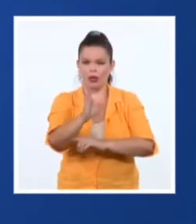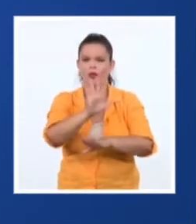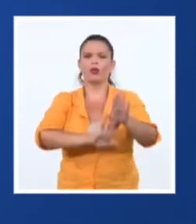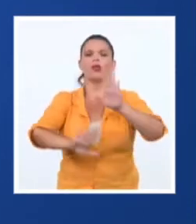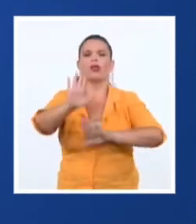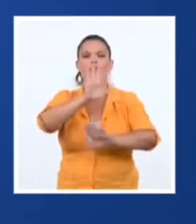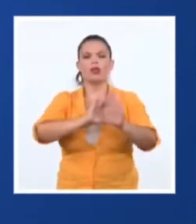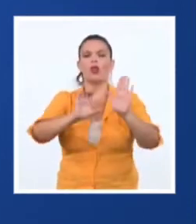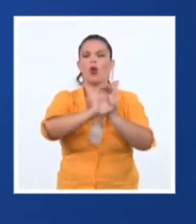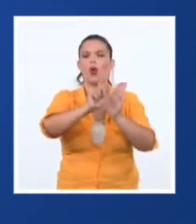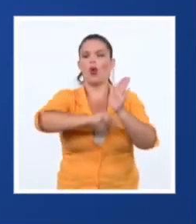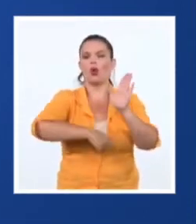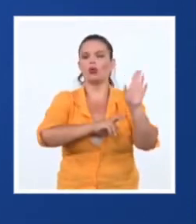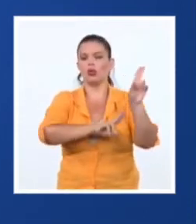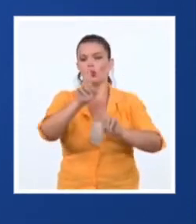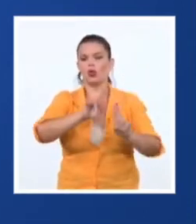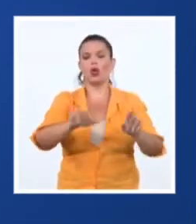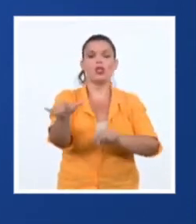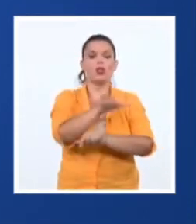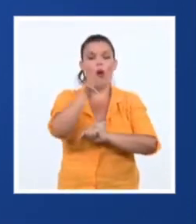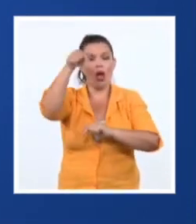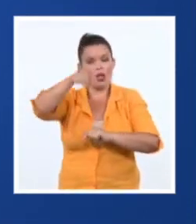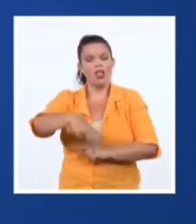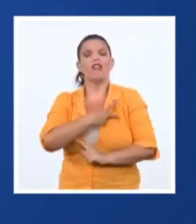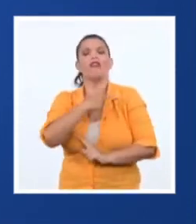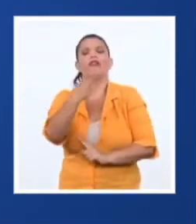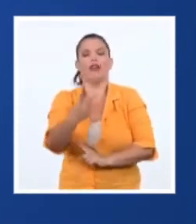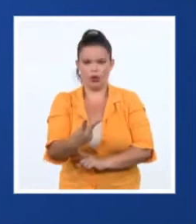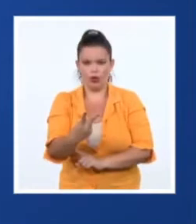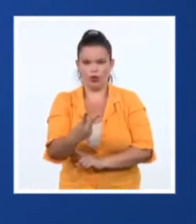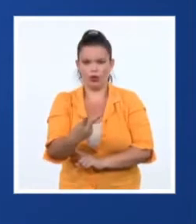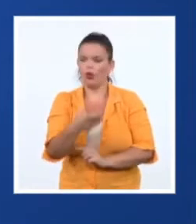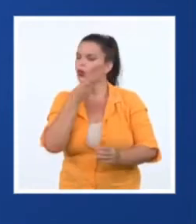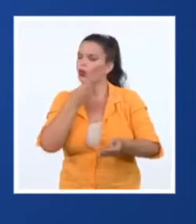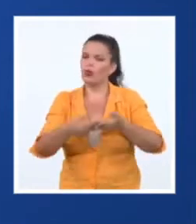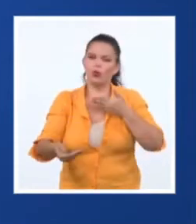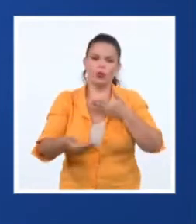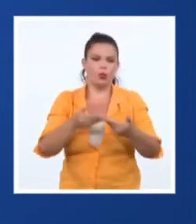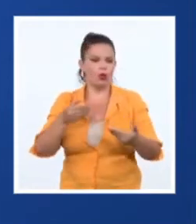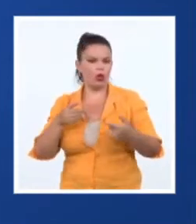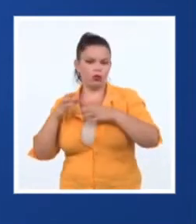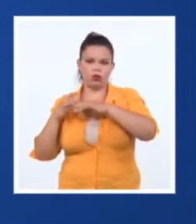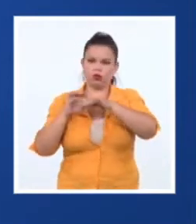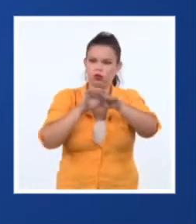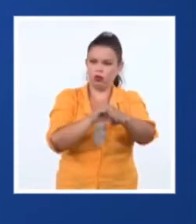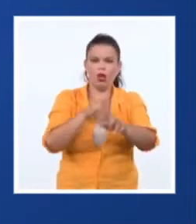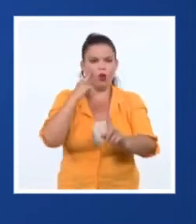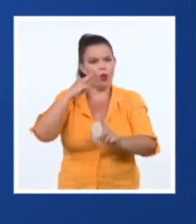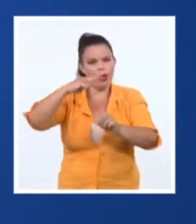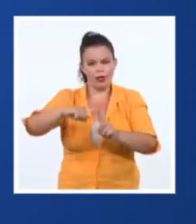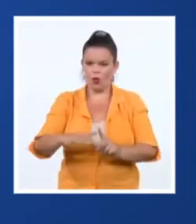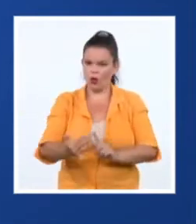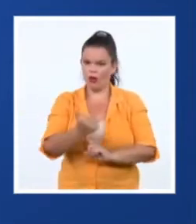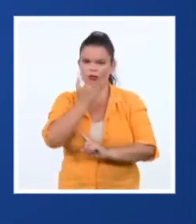Constitución, pero también con energía y valor cualquier tipo de manifestación que pretenda destruir